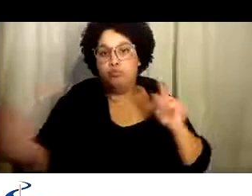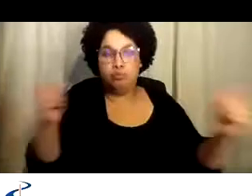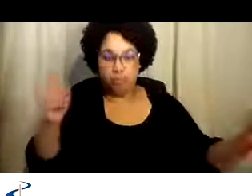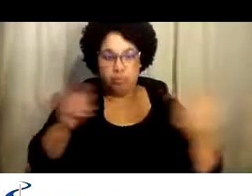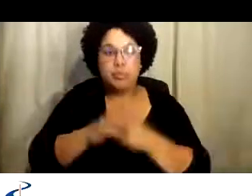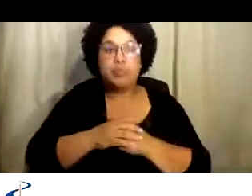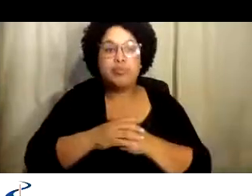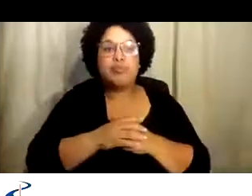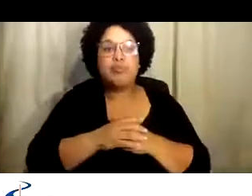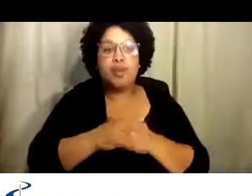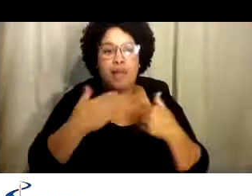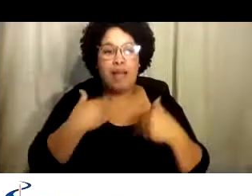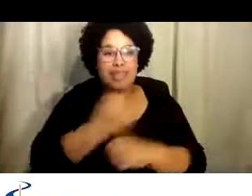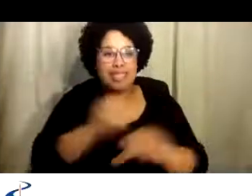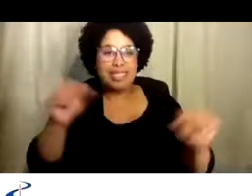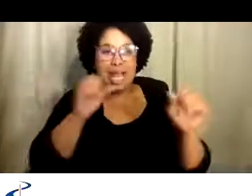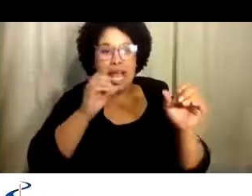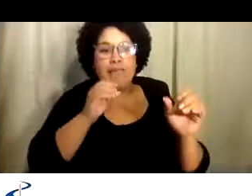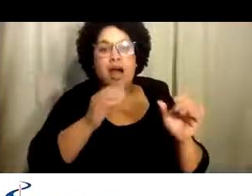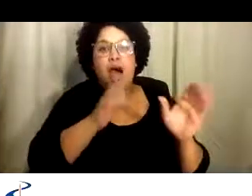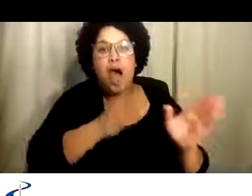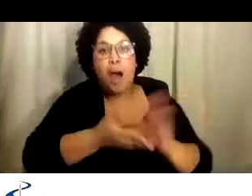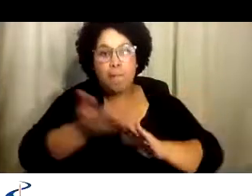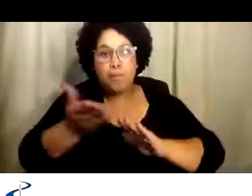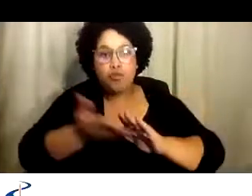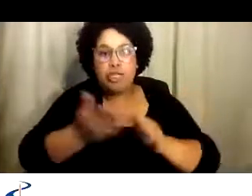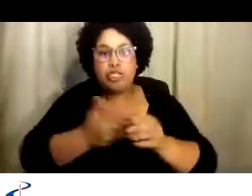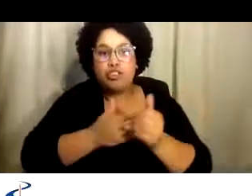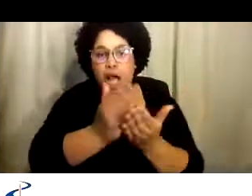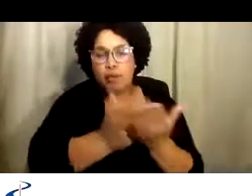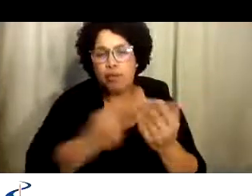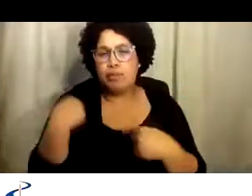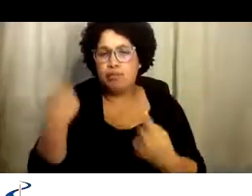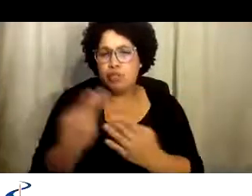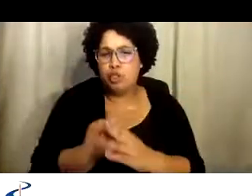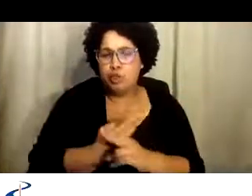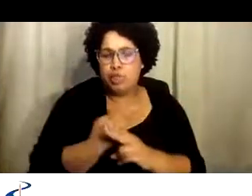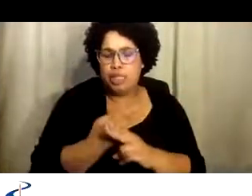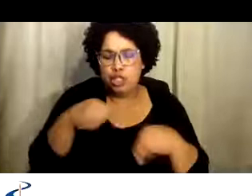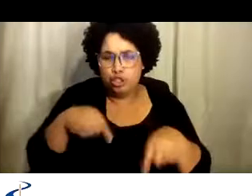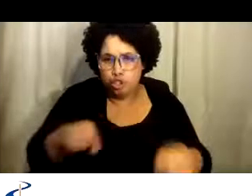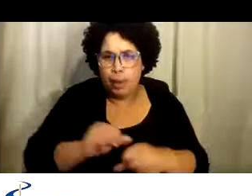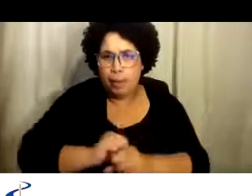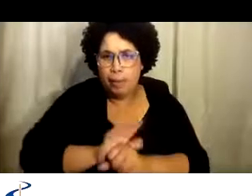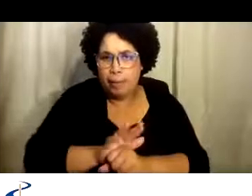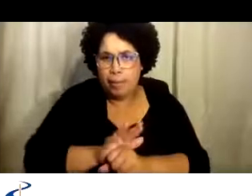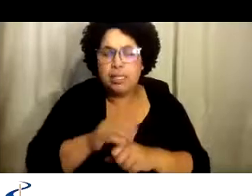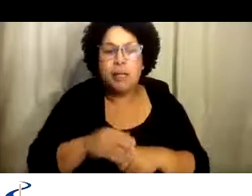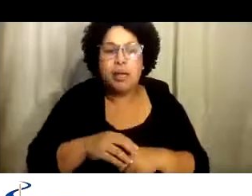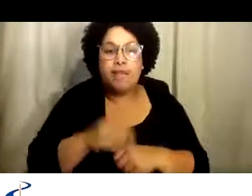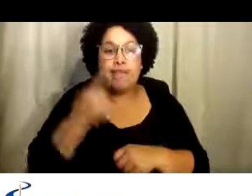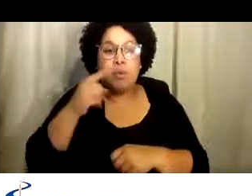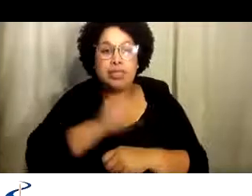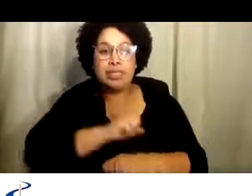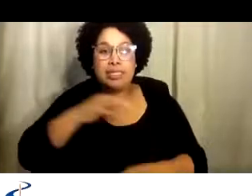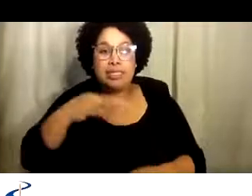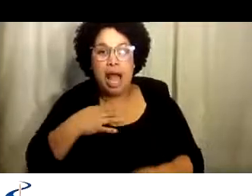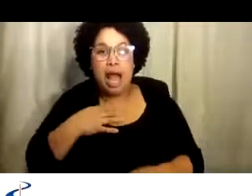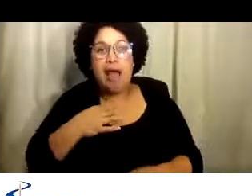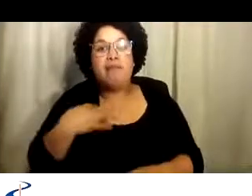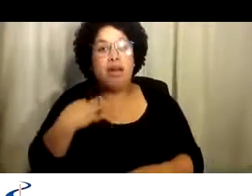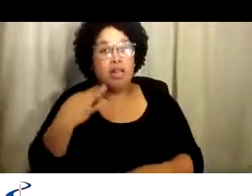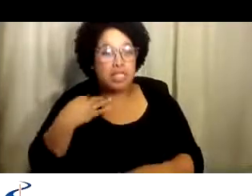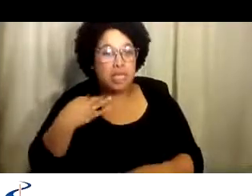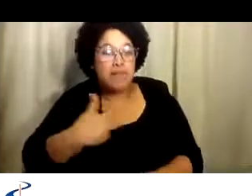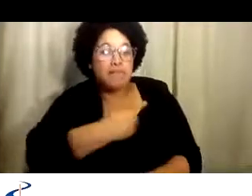gente se mantenga al tanto de mantener el distanciamiento social. Estamos usando la misma guía que se ha usado durante la pandemia para el personal. Estamos